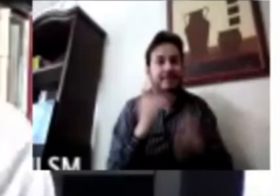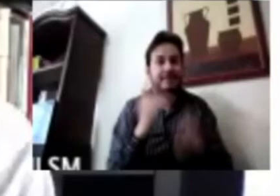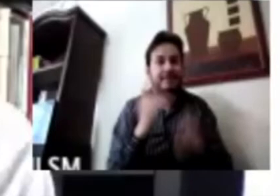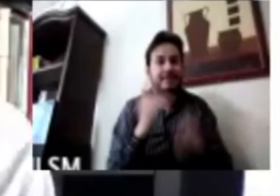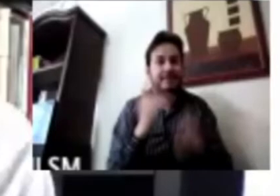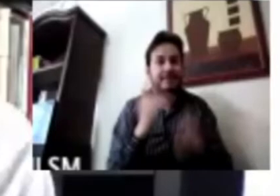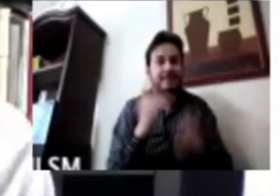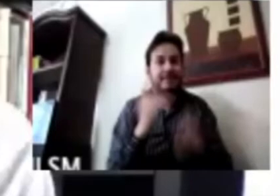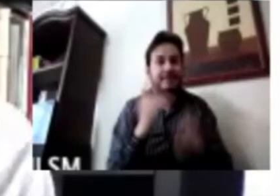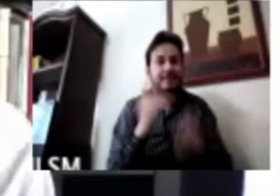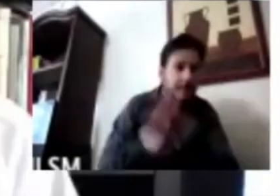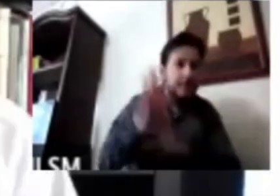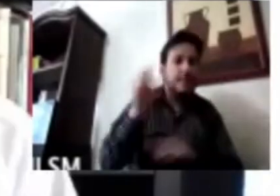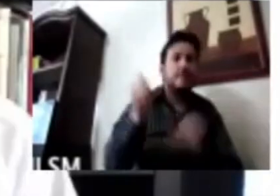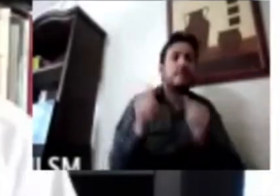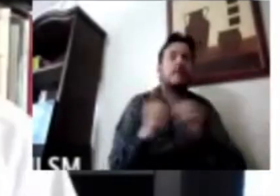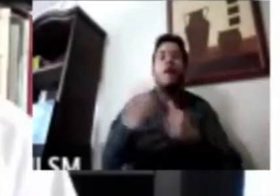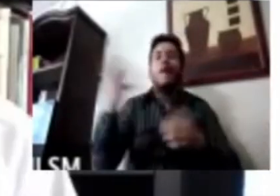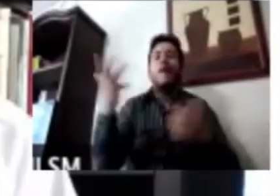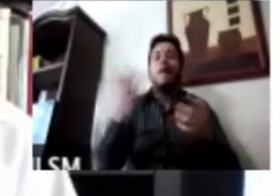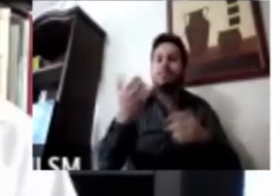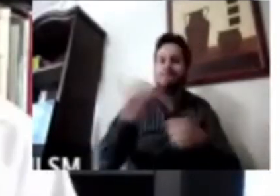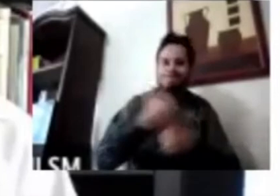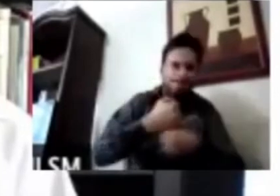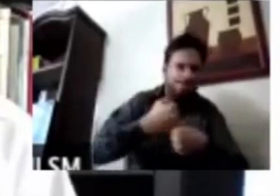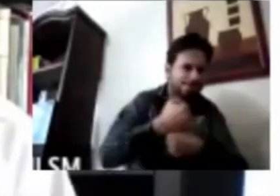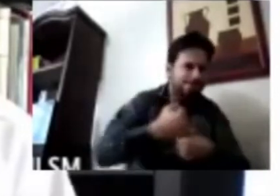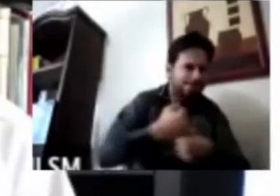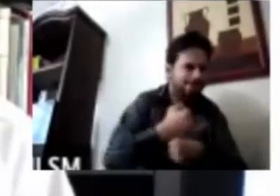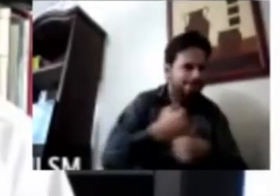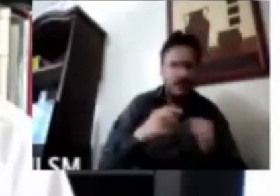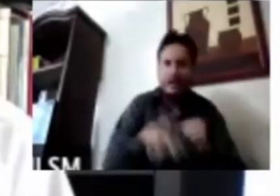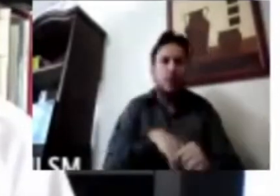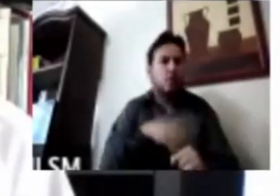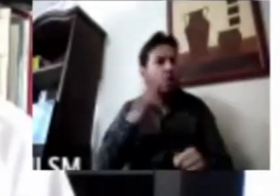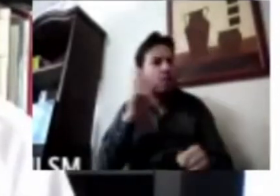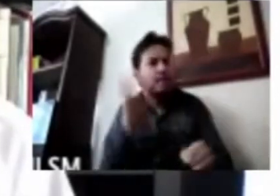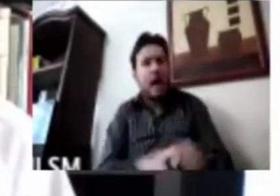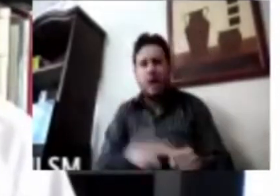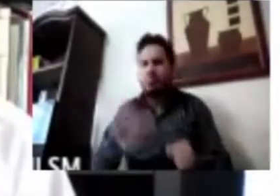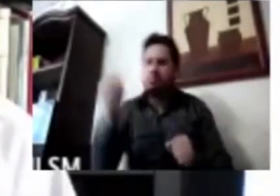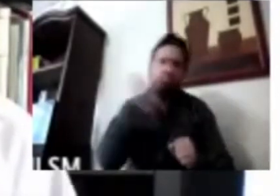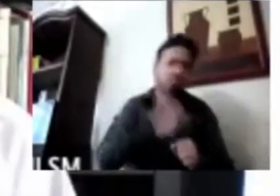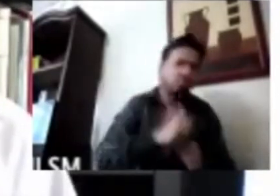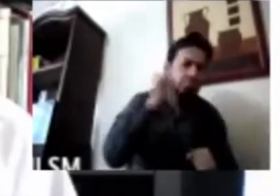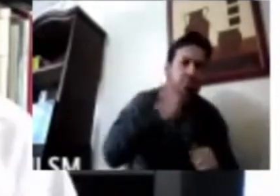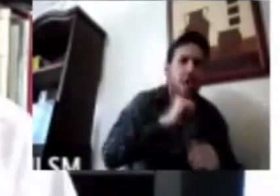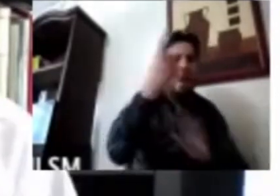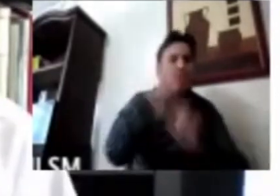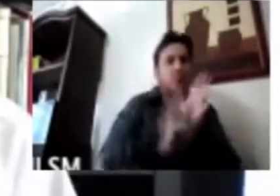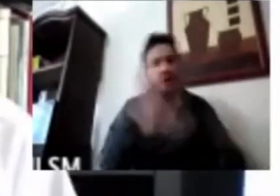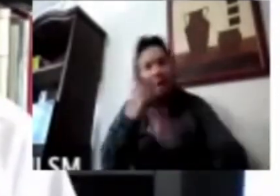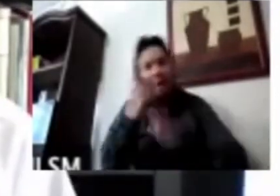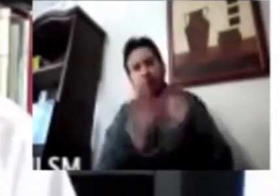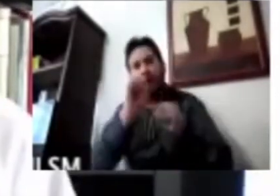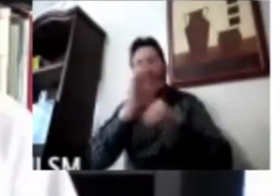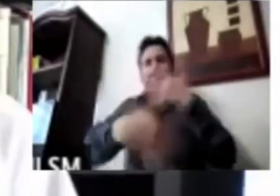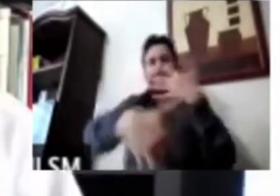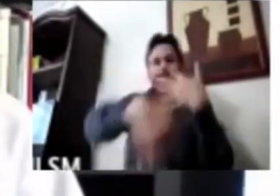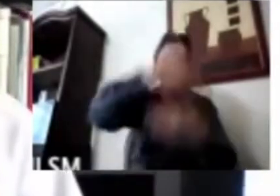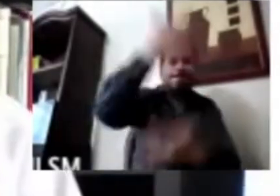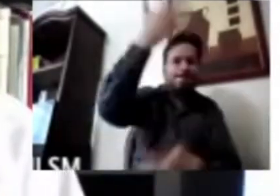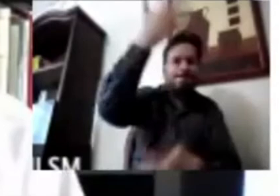Nuestros indicadores de encuestas usuales que llevamos a cabo mes con mes o quincenalmente, algunos de ellos,